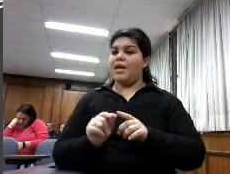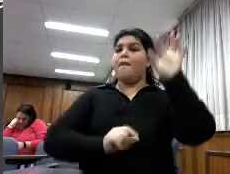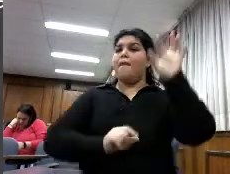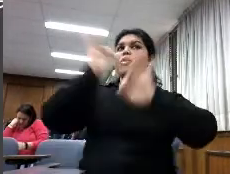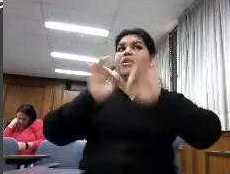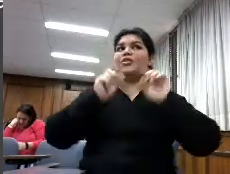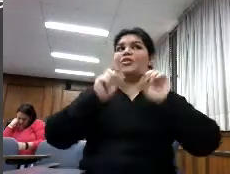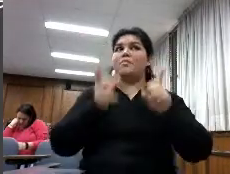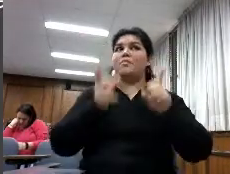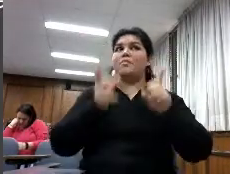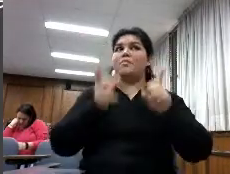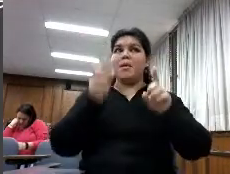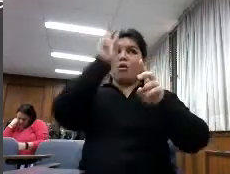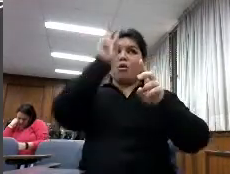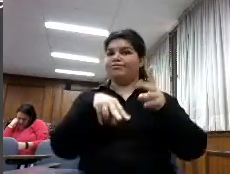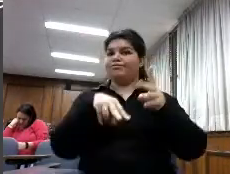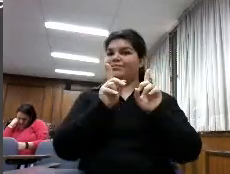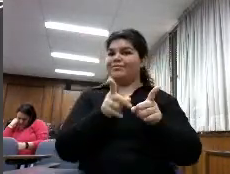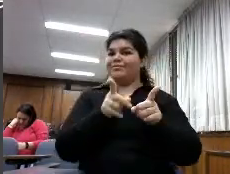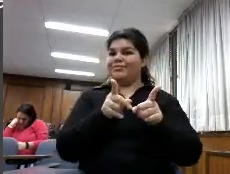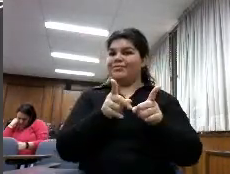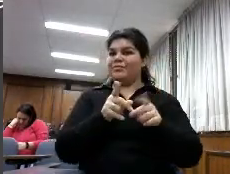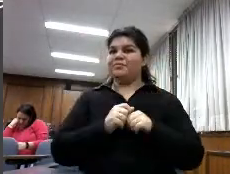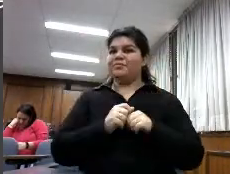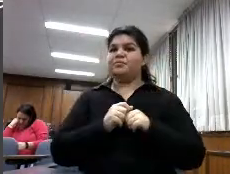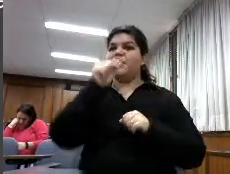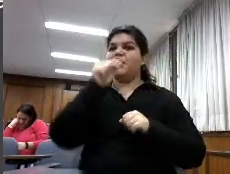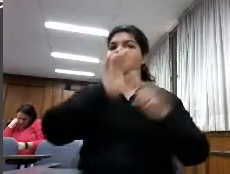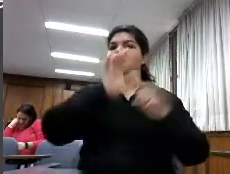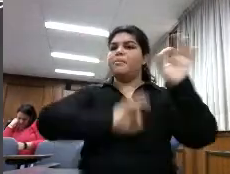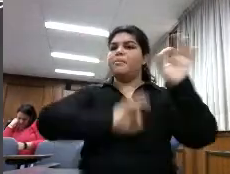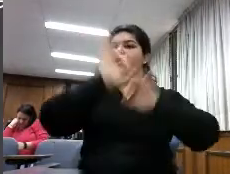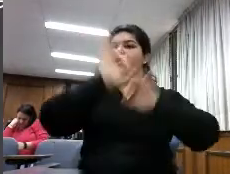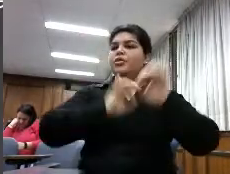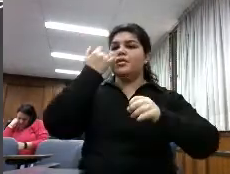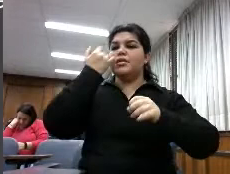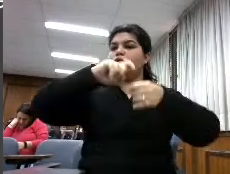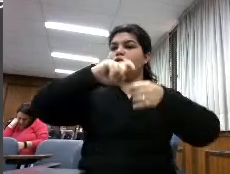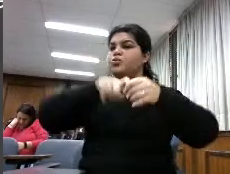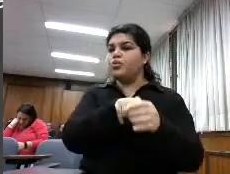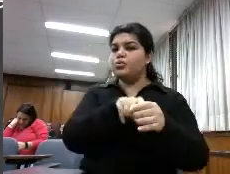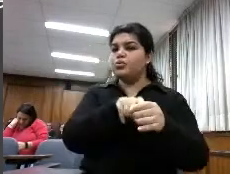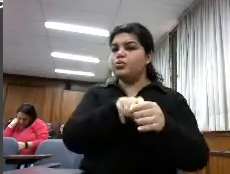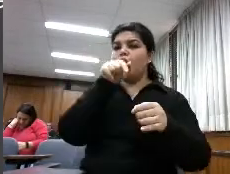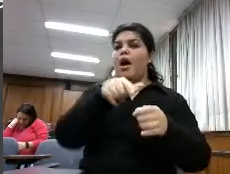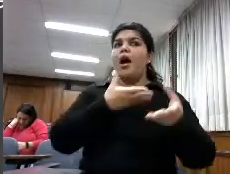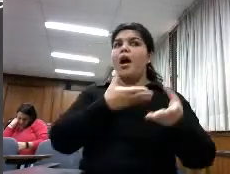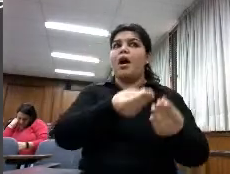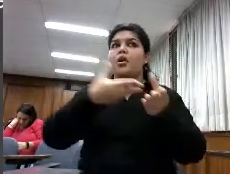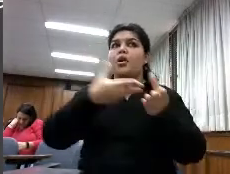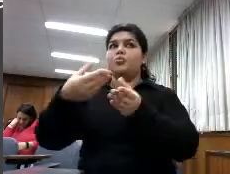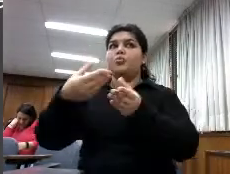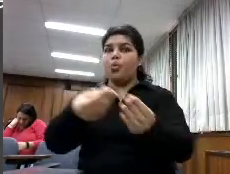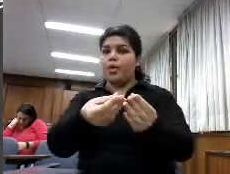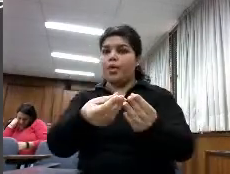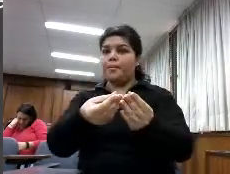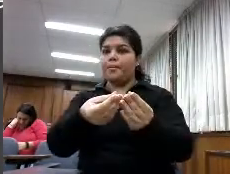este es el proyecto y de bibliotecas son socios colaborativos una